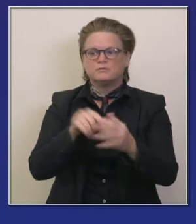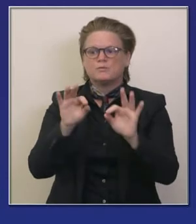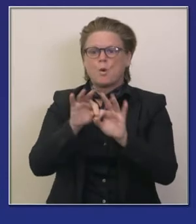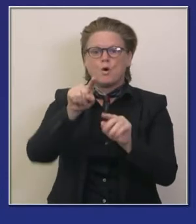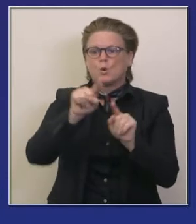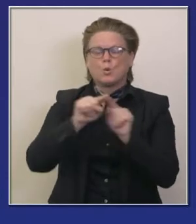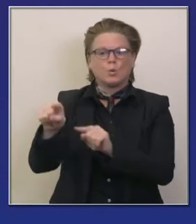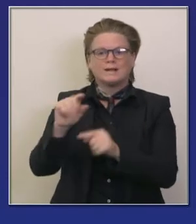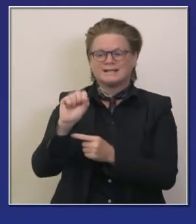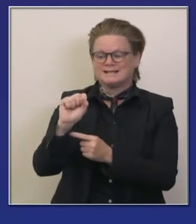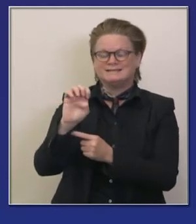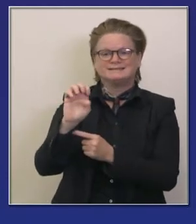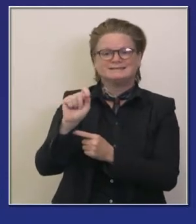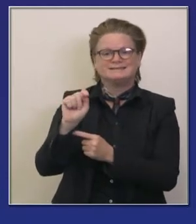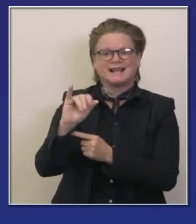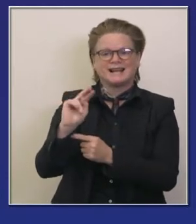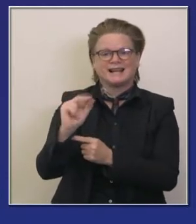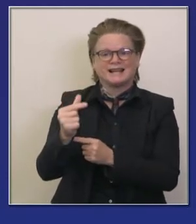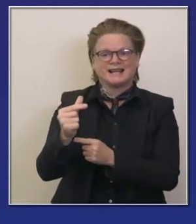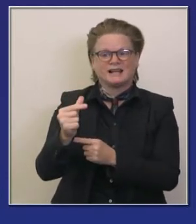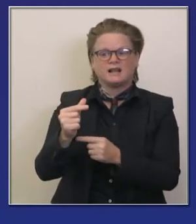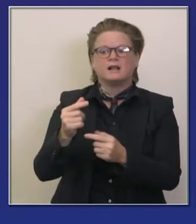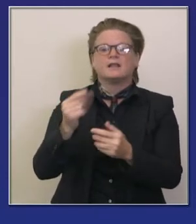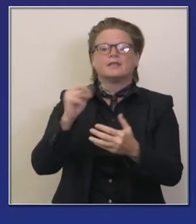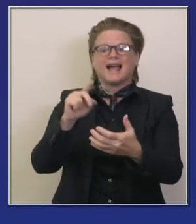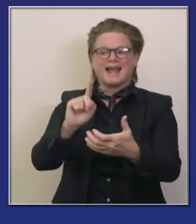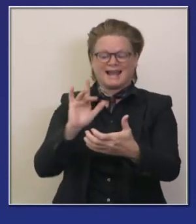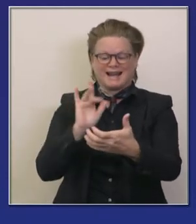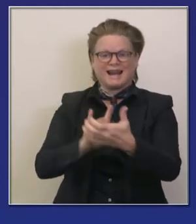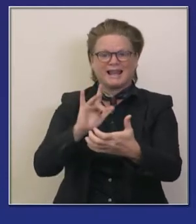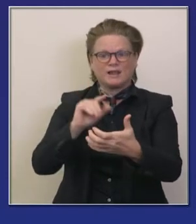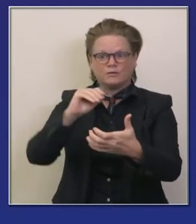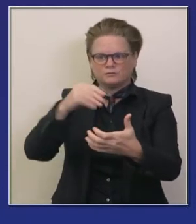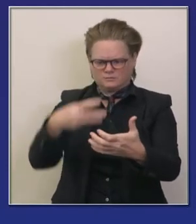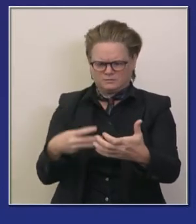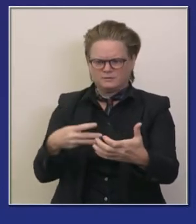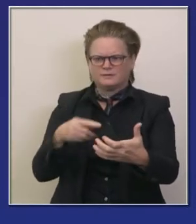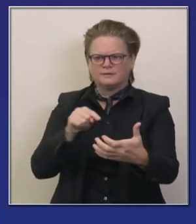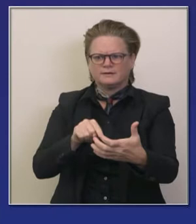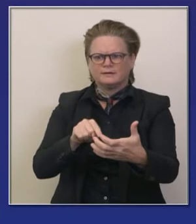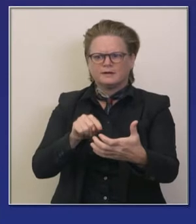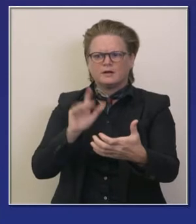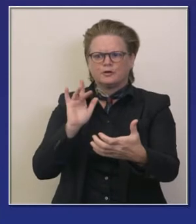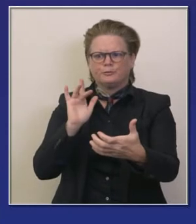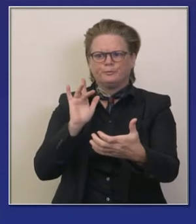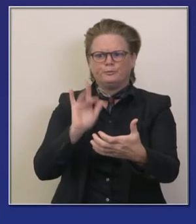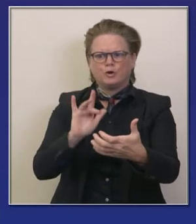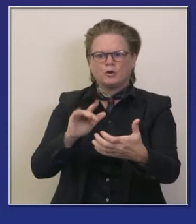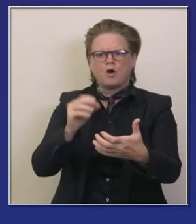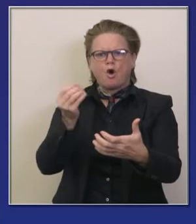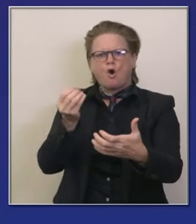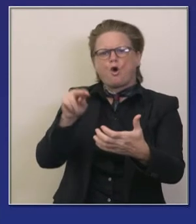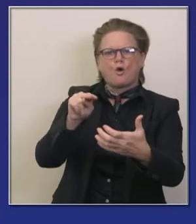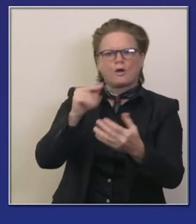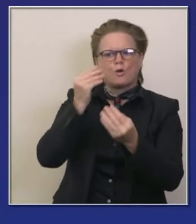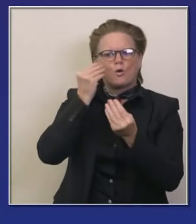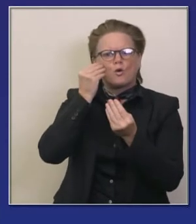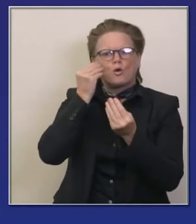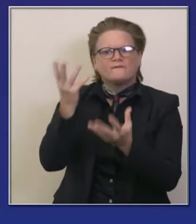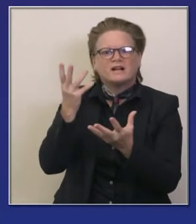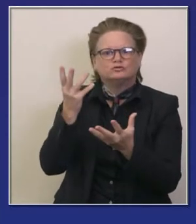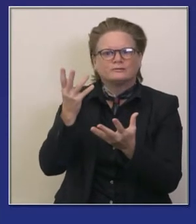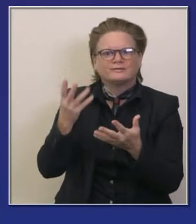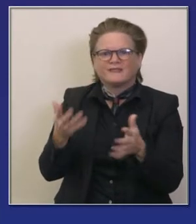puede bajar y aprender las notificaciones en la transparencia pueden ver simplemente toca el